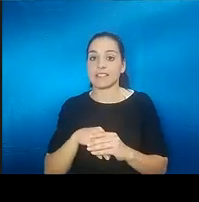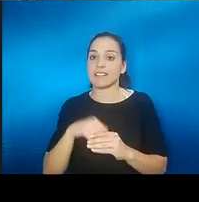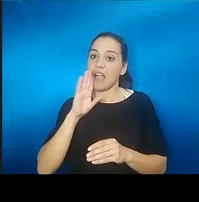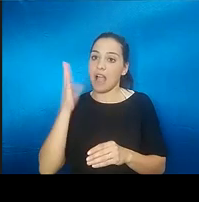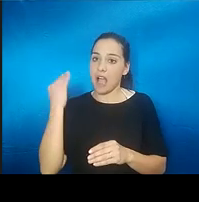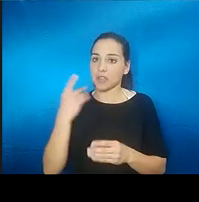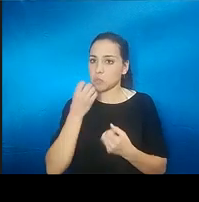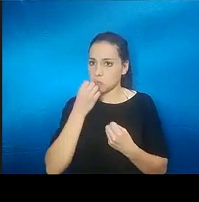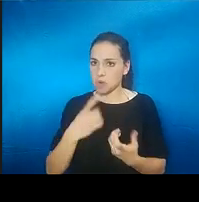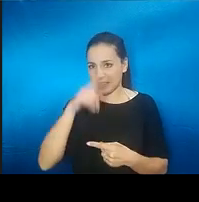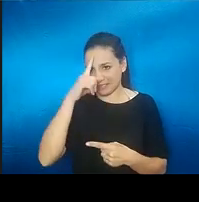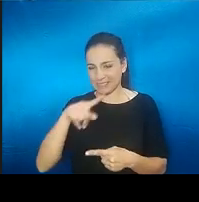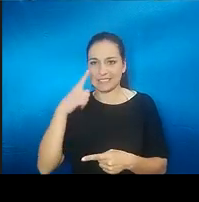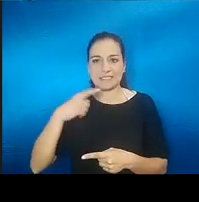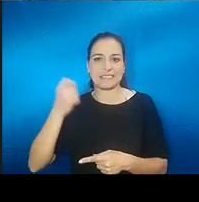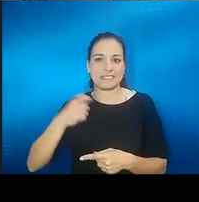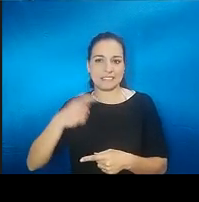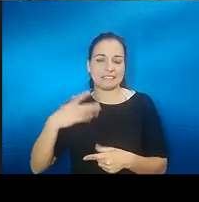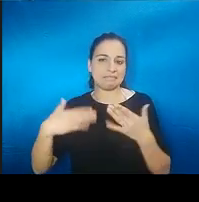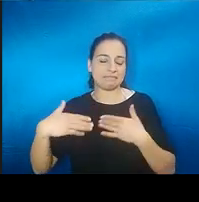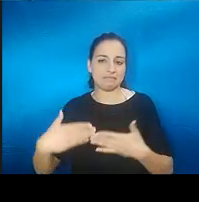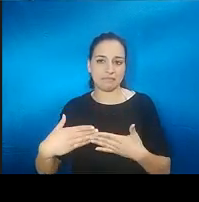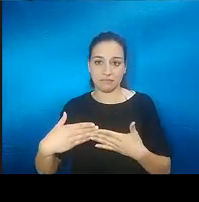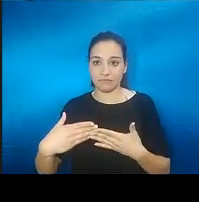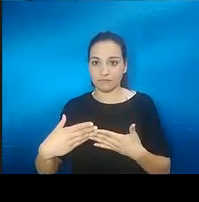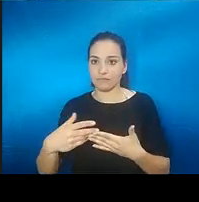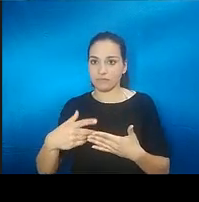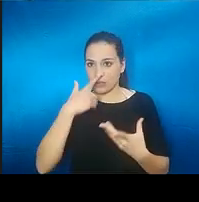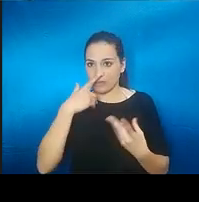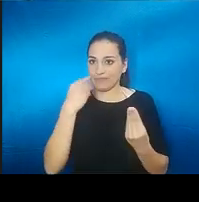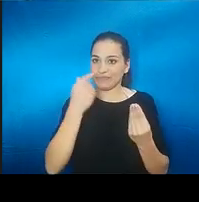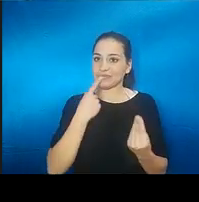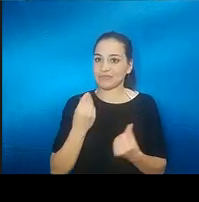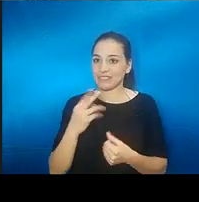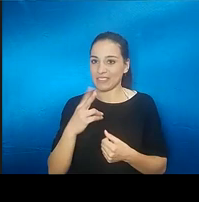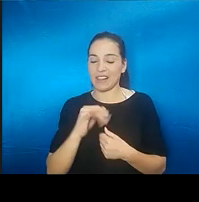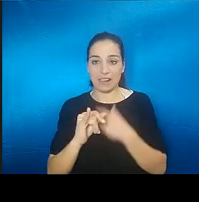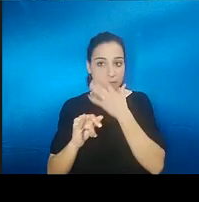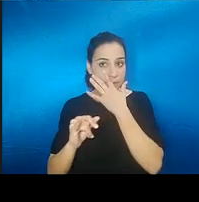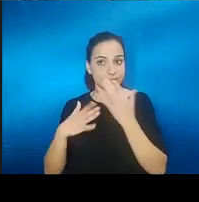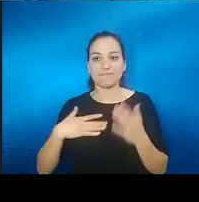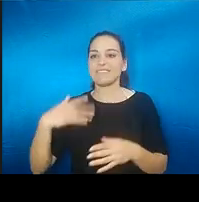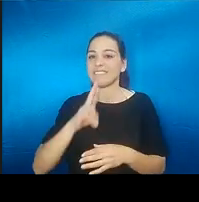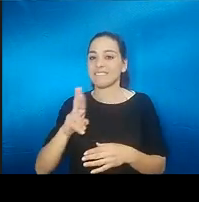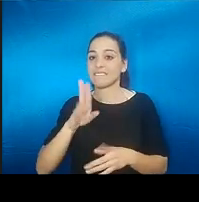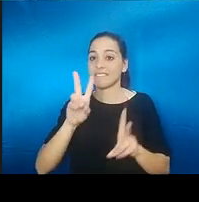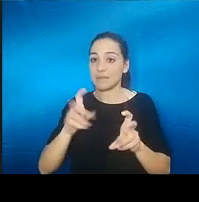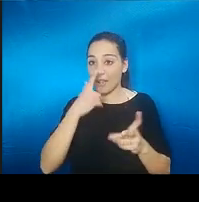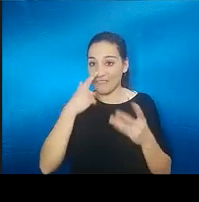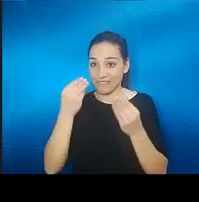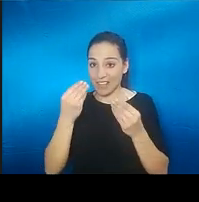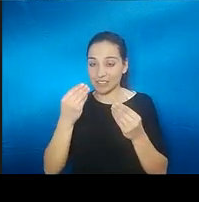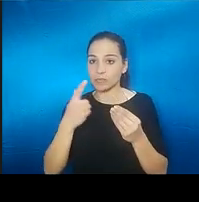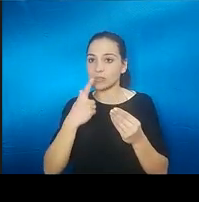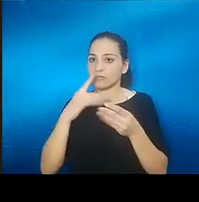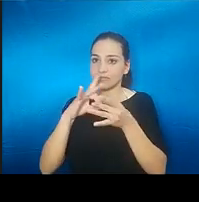desarrollado era una persona que tenía el sentido tanto del gusto quiero hacer un poco de hincapié porque se habla del olfato pero va todo unido al gusto